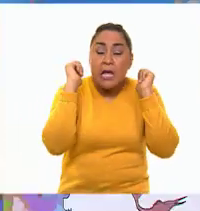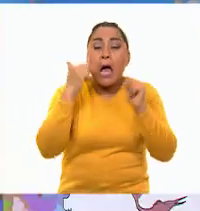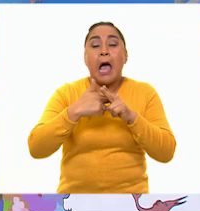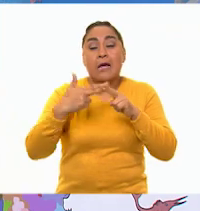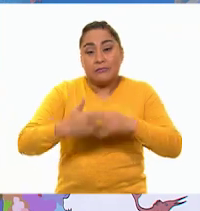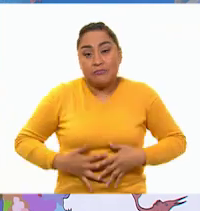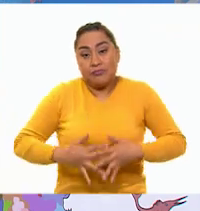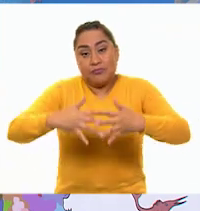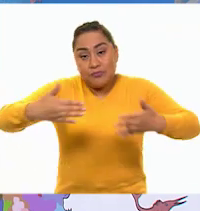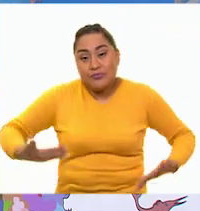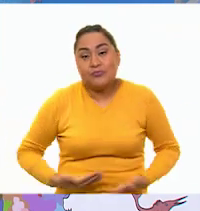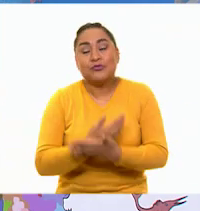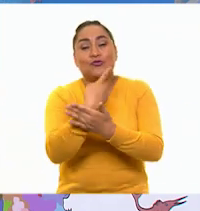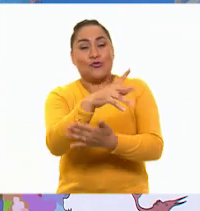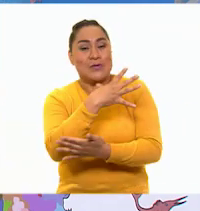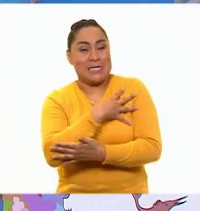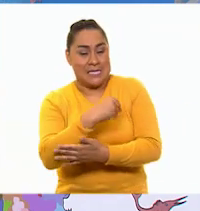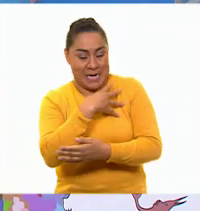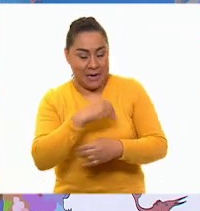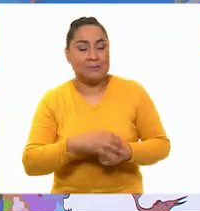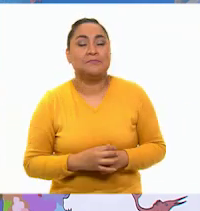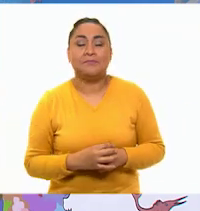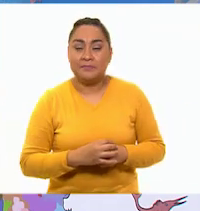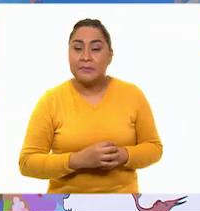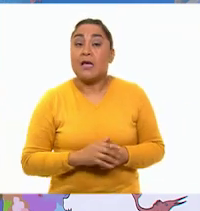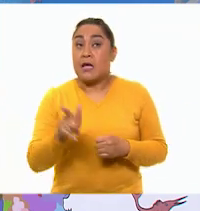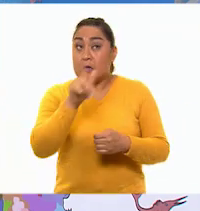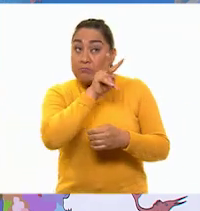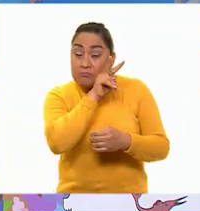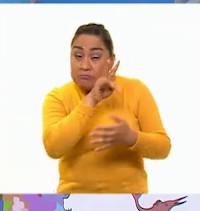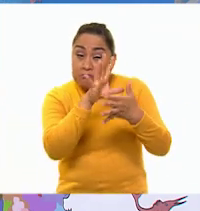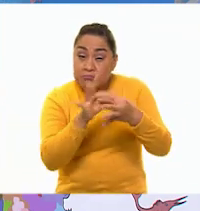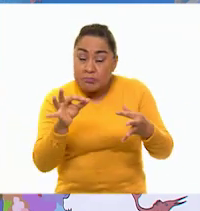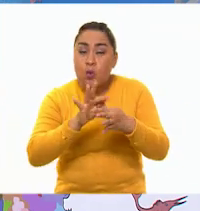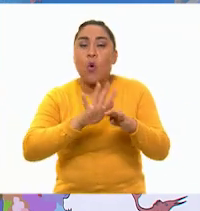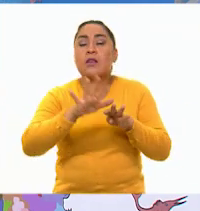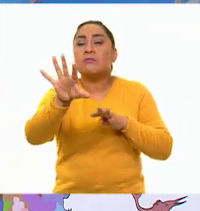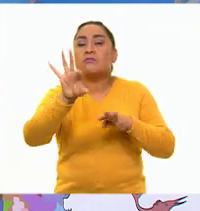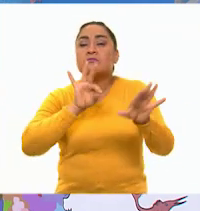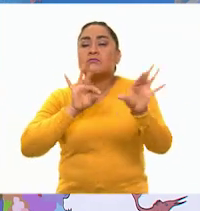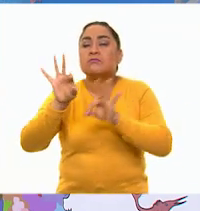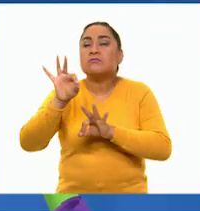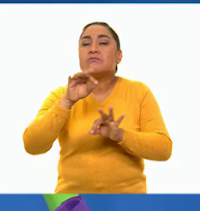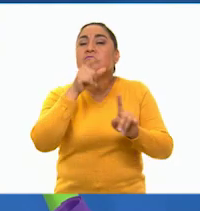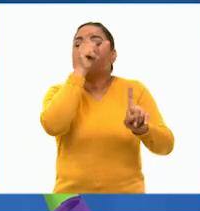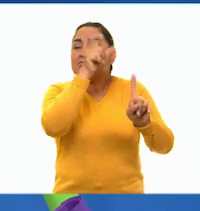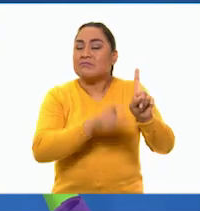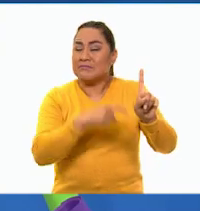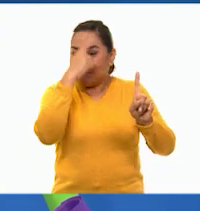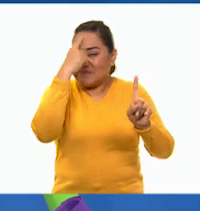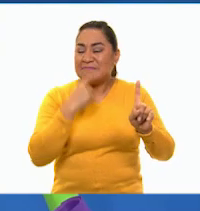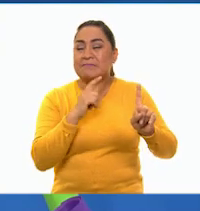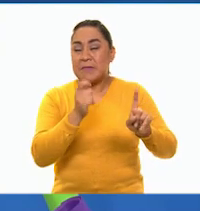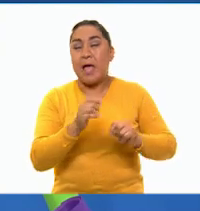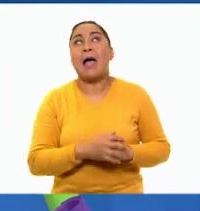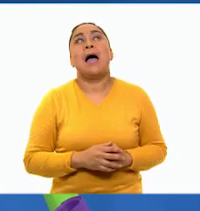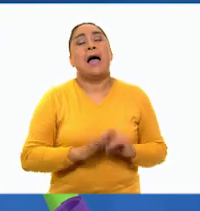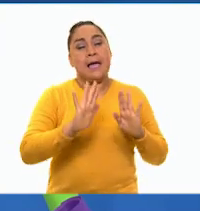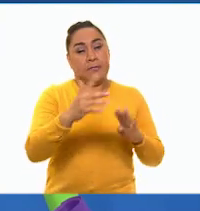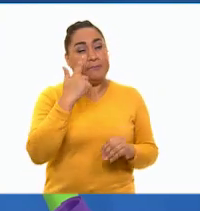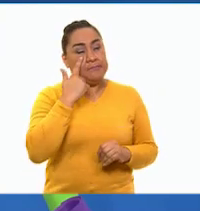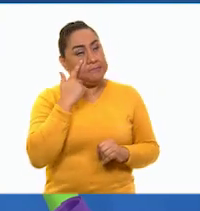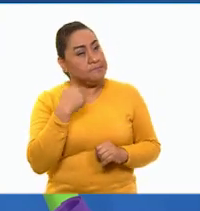Ahora, ¿qué detalles de esta narración tomarías tú en cuenta para agregarlas a la descripción? Ah, pues según esta personificación,